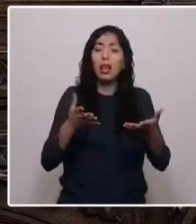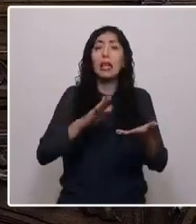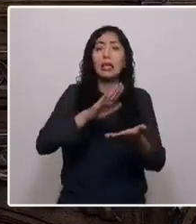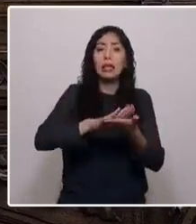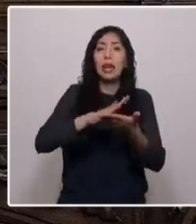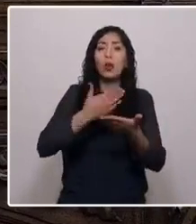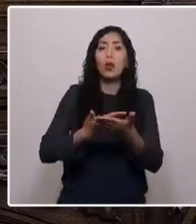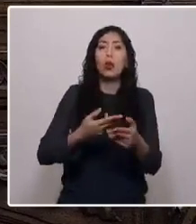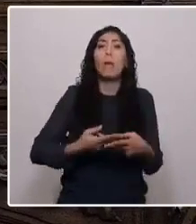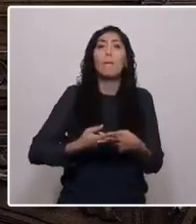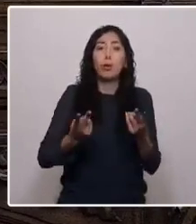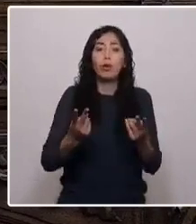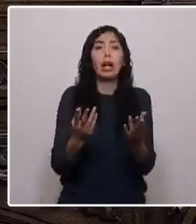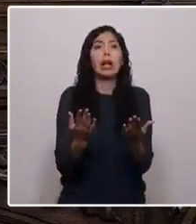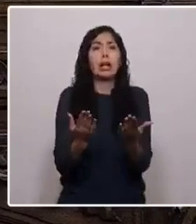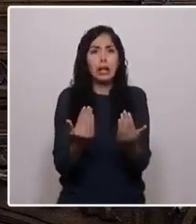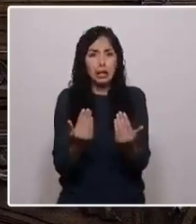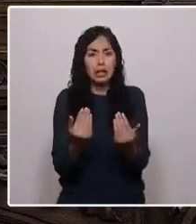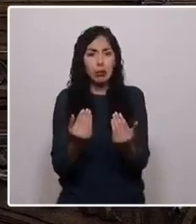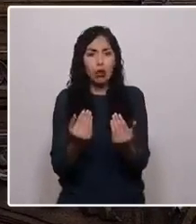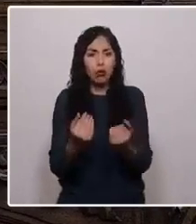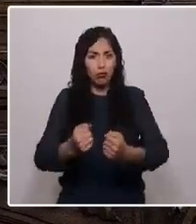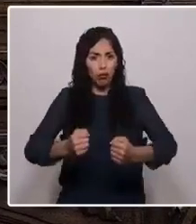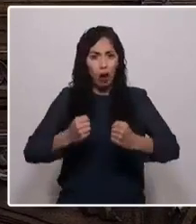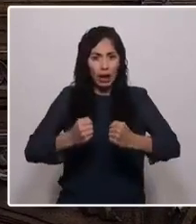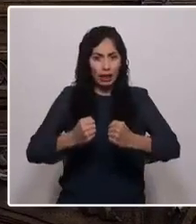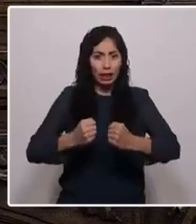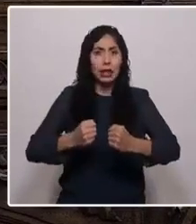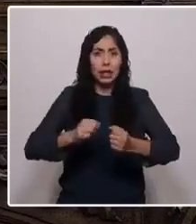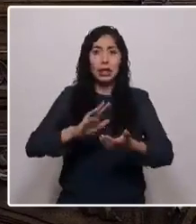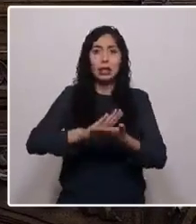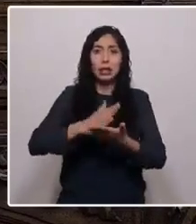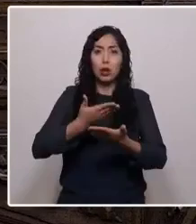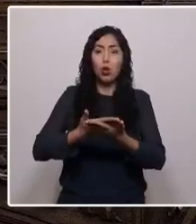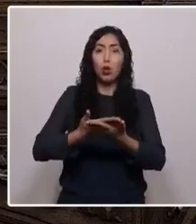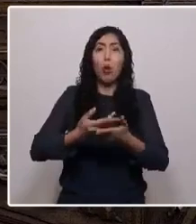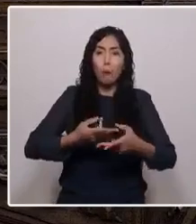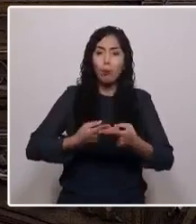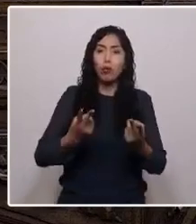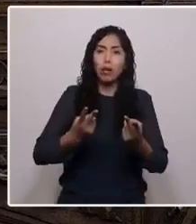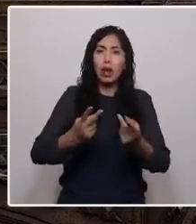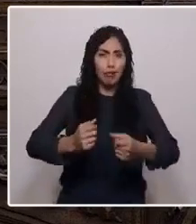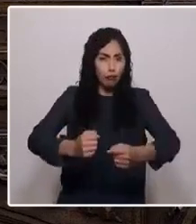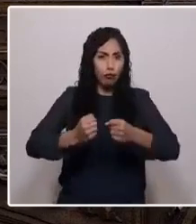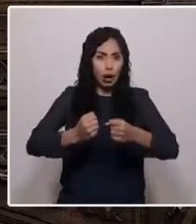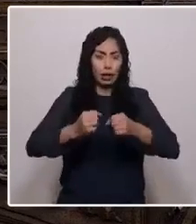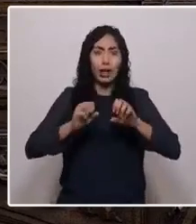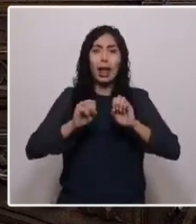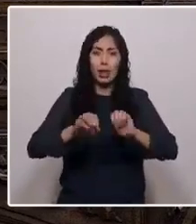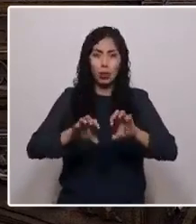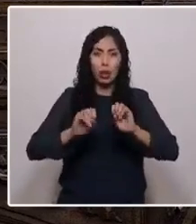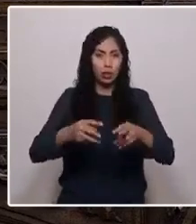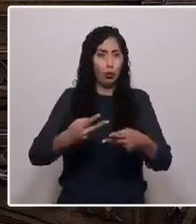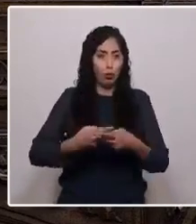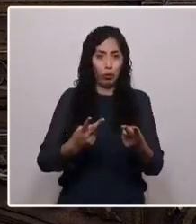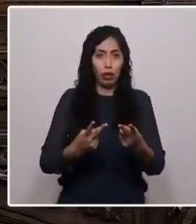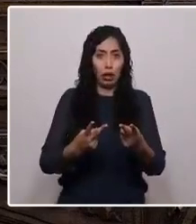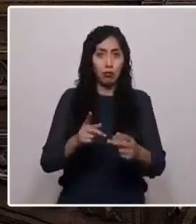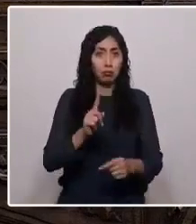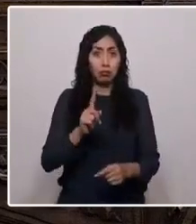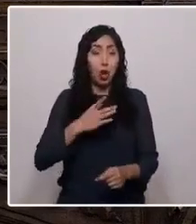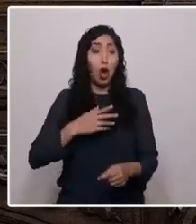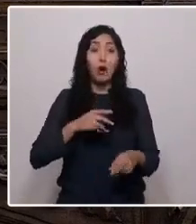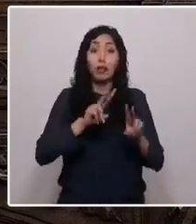Necesitamos una fuerte salud pública. Necesitamos una fuerte educación pública. No queremos terminar la privada,